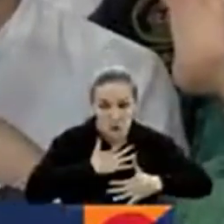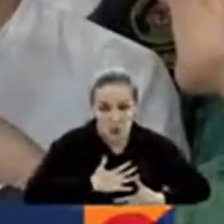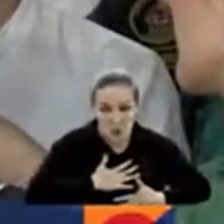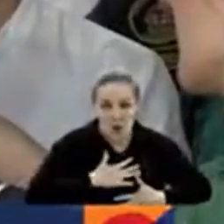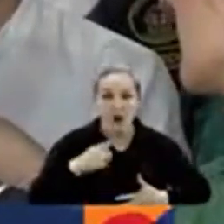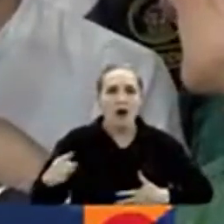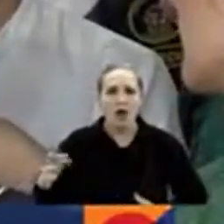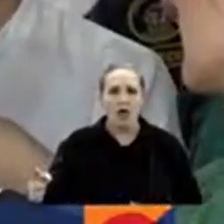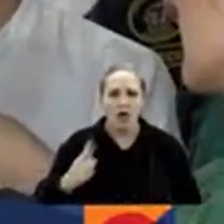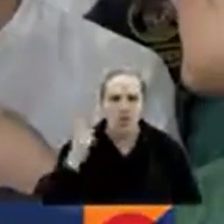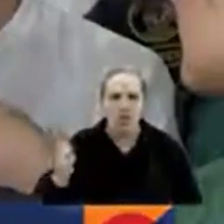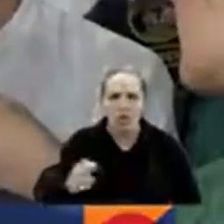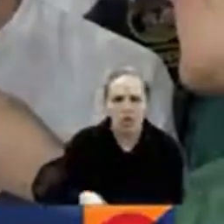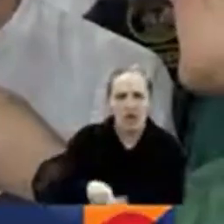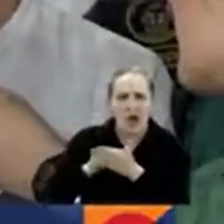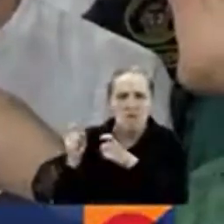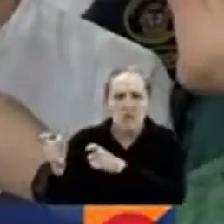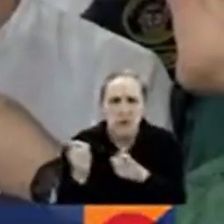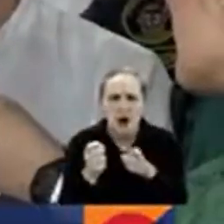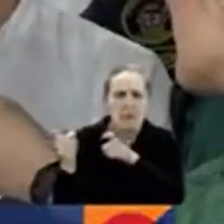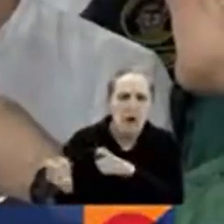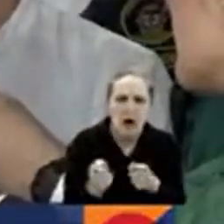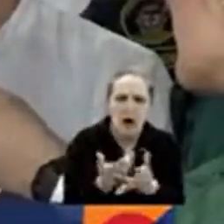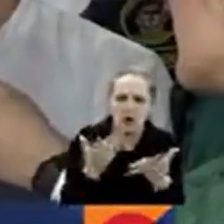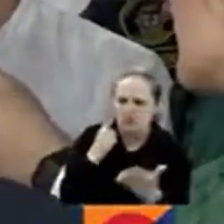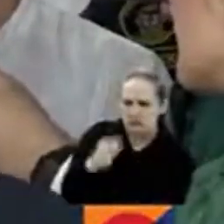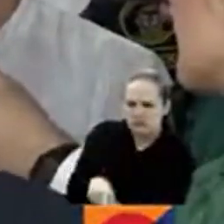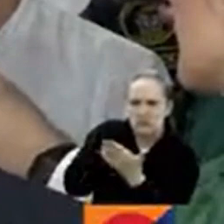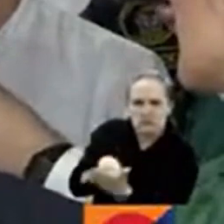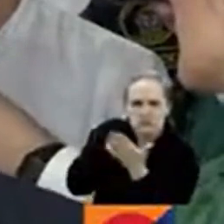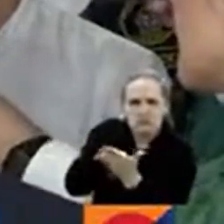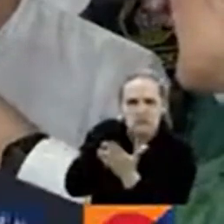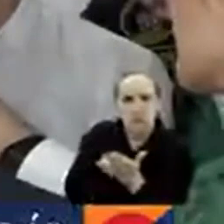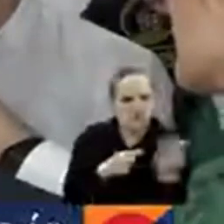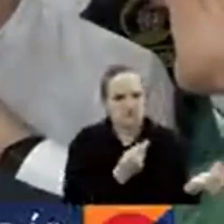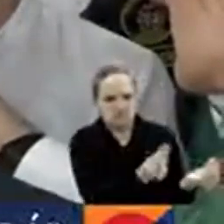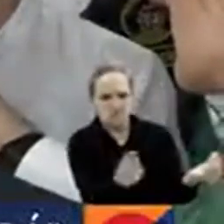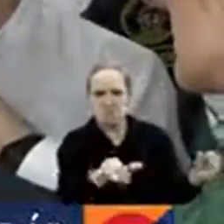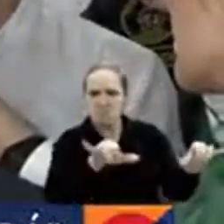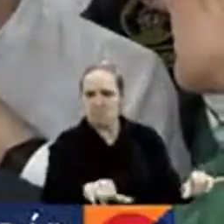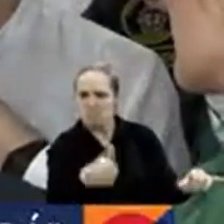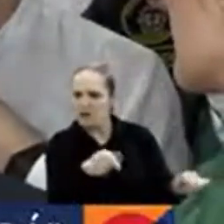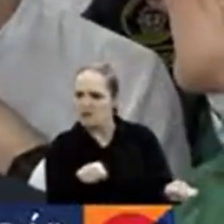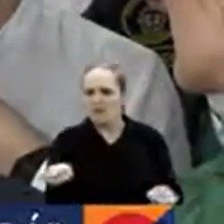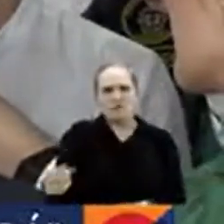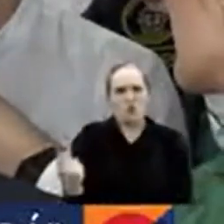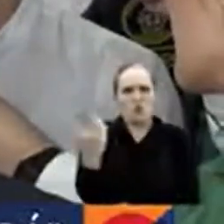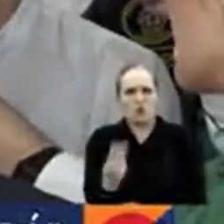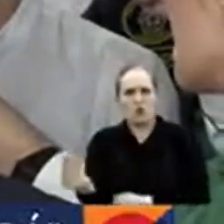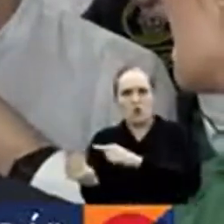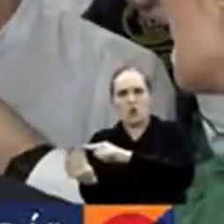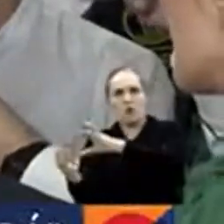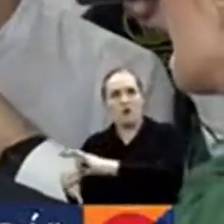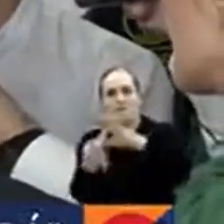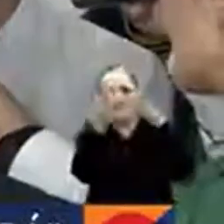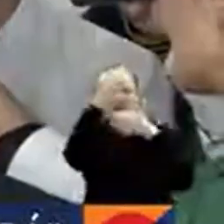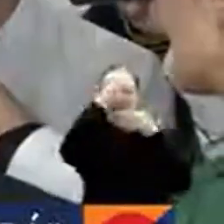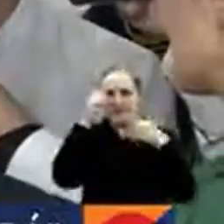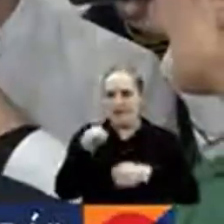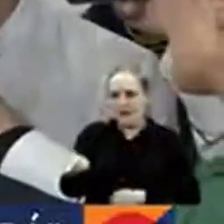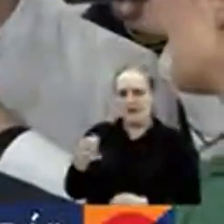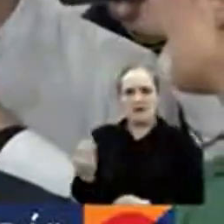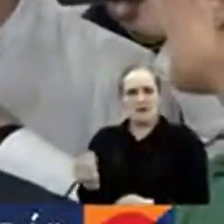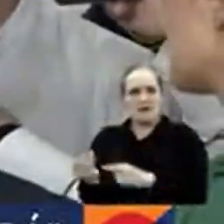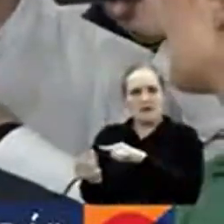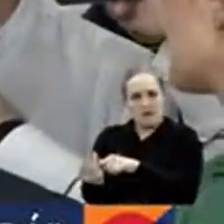cese, que no obstante estar dentro de esa organización con